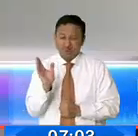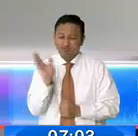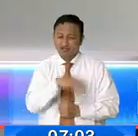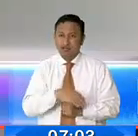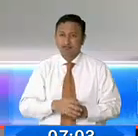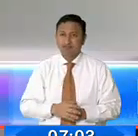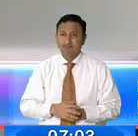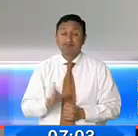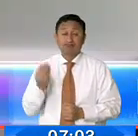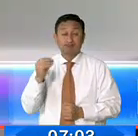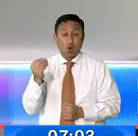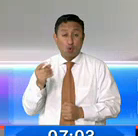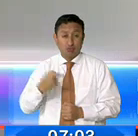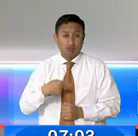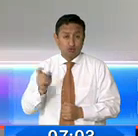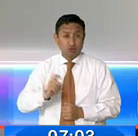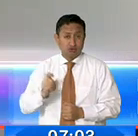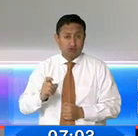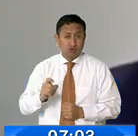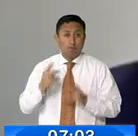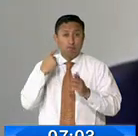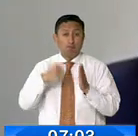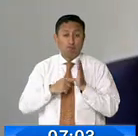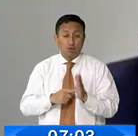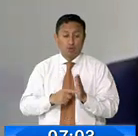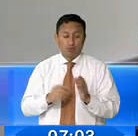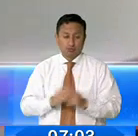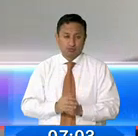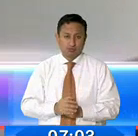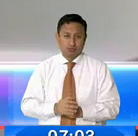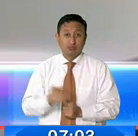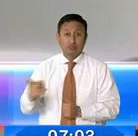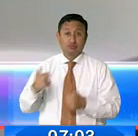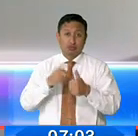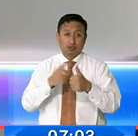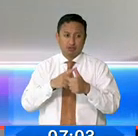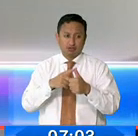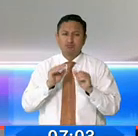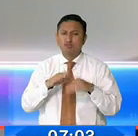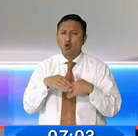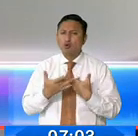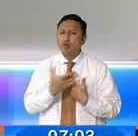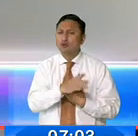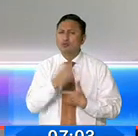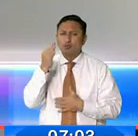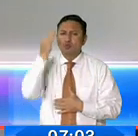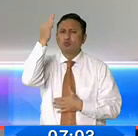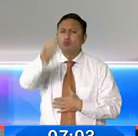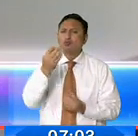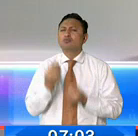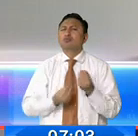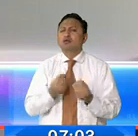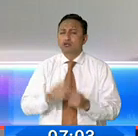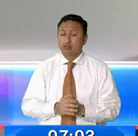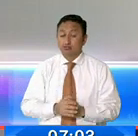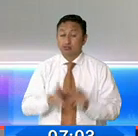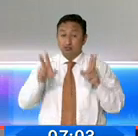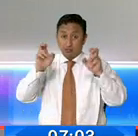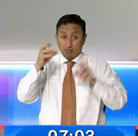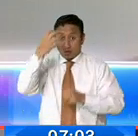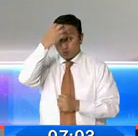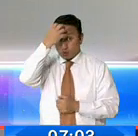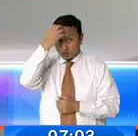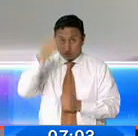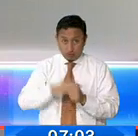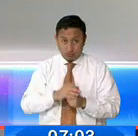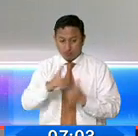Los jóvenes tienen demandas que tienen que ver con que les hablen de cómo va a ser su futuro. En su futuro no solo está el tema de la educación,